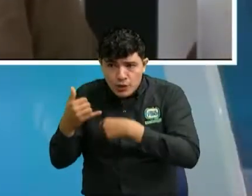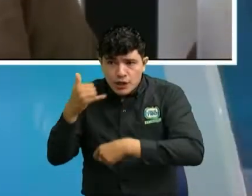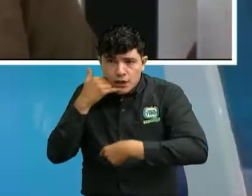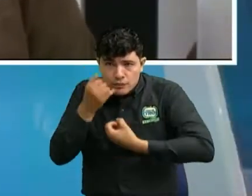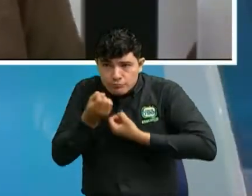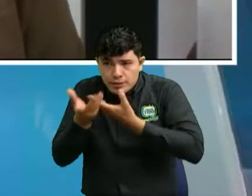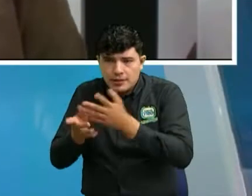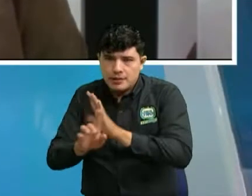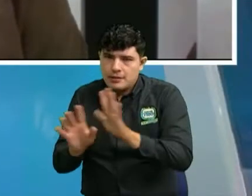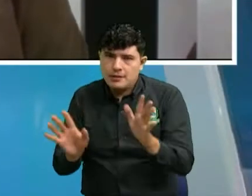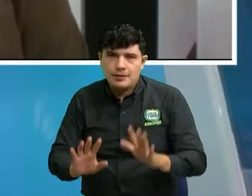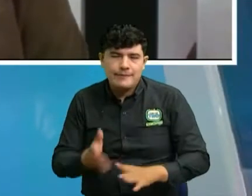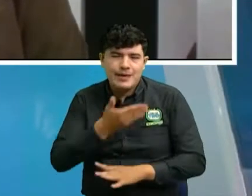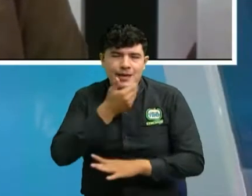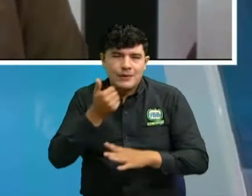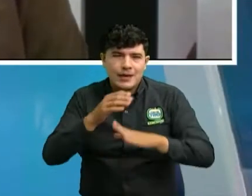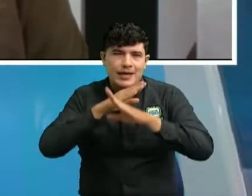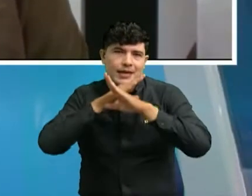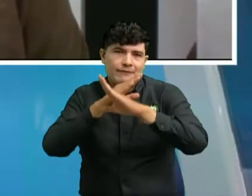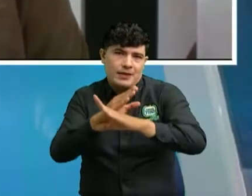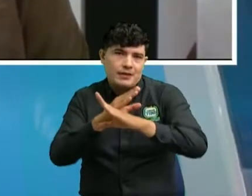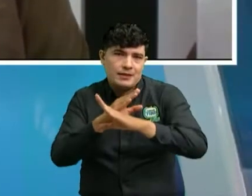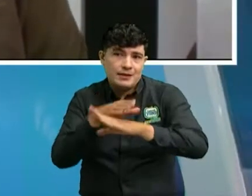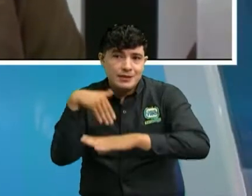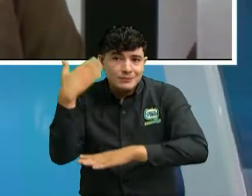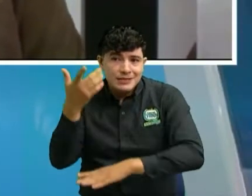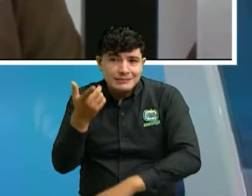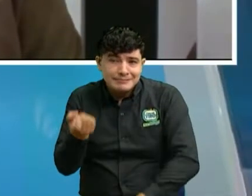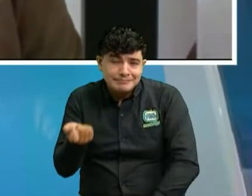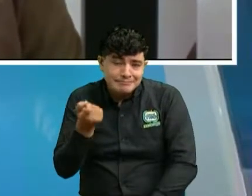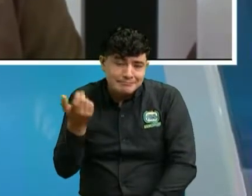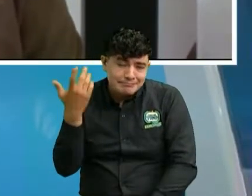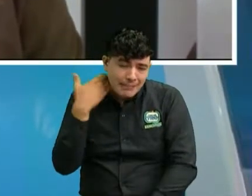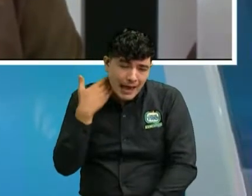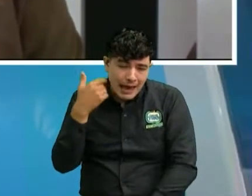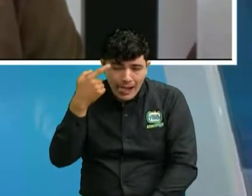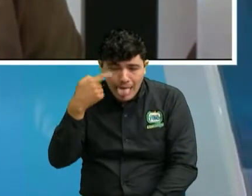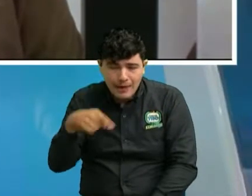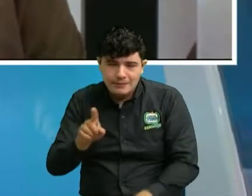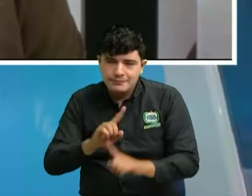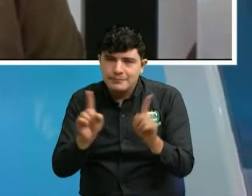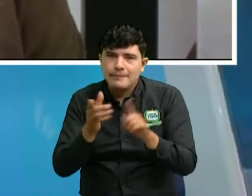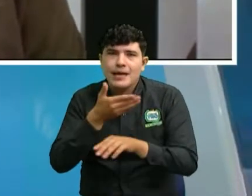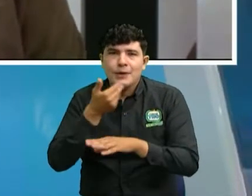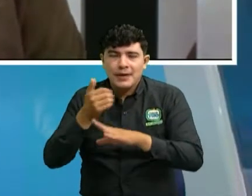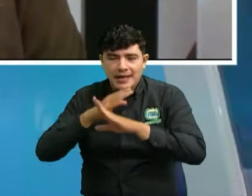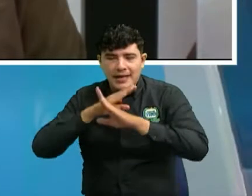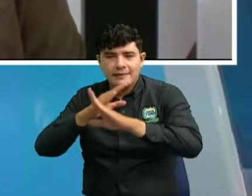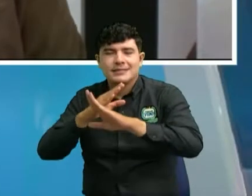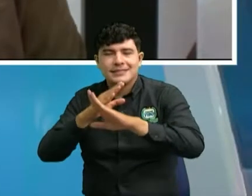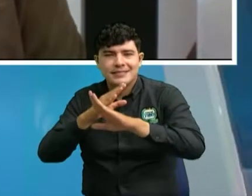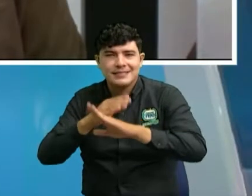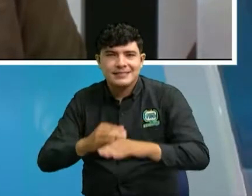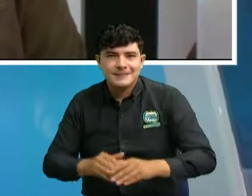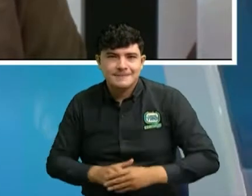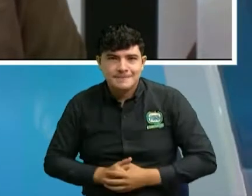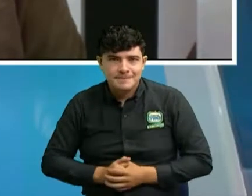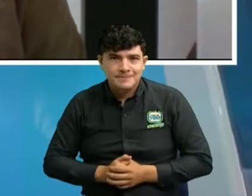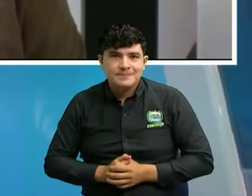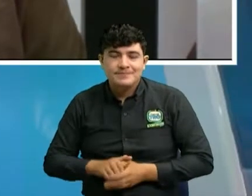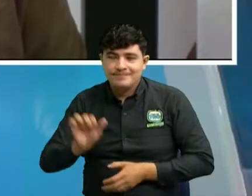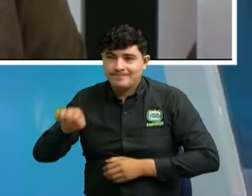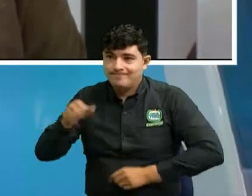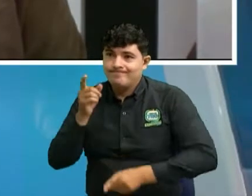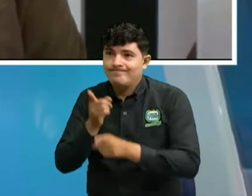mejor prevenir que lamentar doctora Marlene por eso a esta hora de la tarde tenemos nuestro